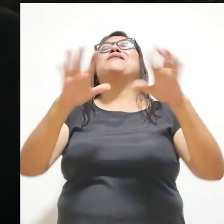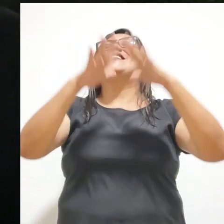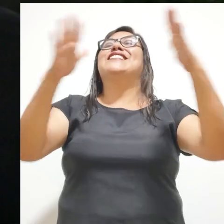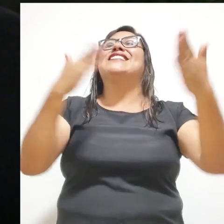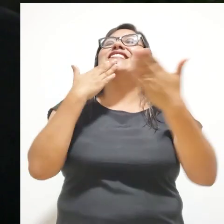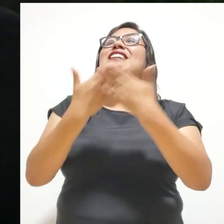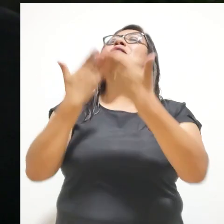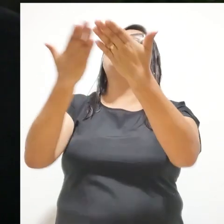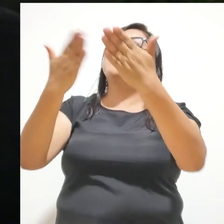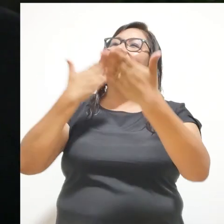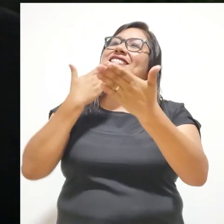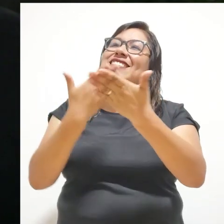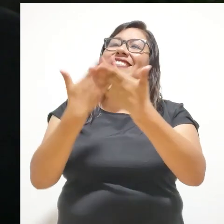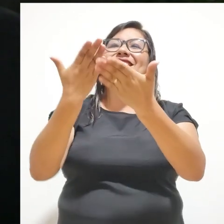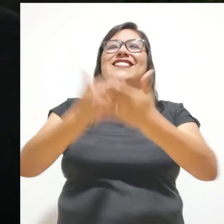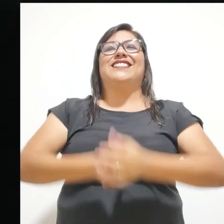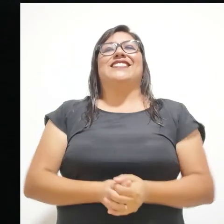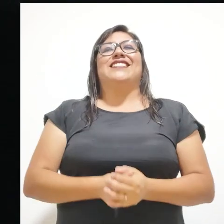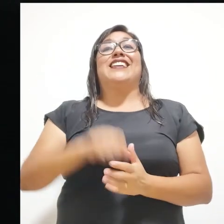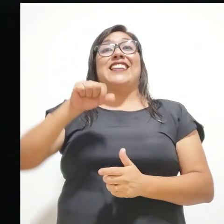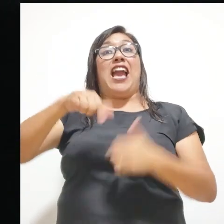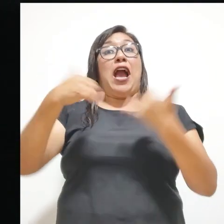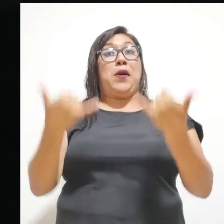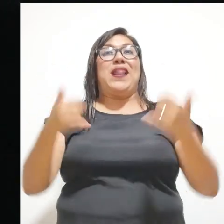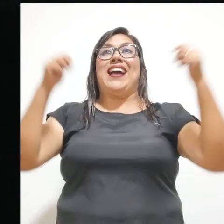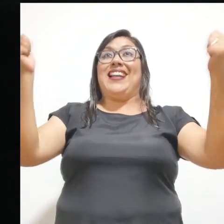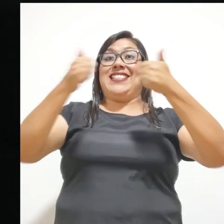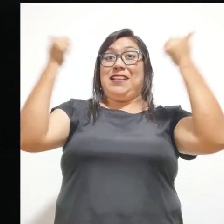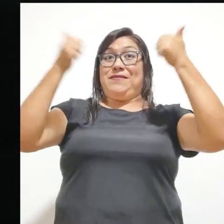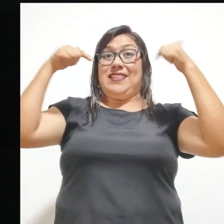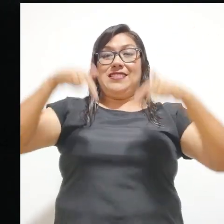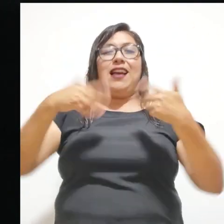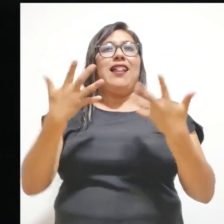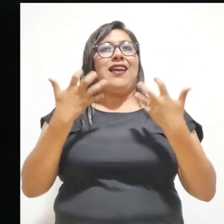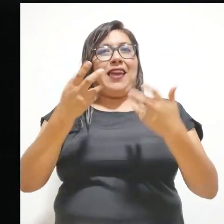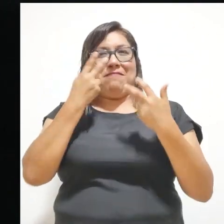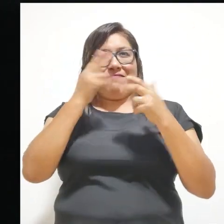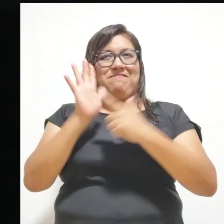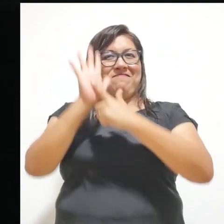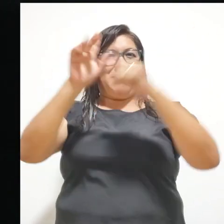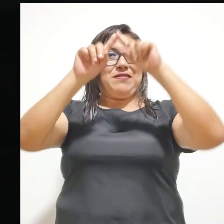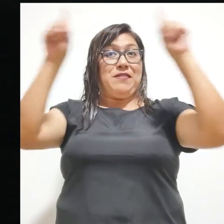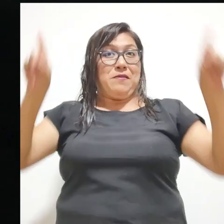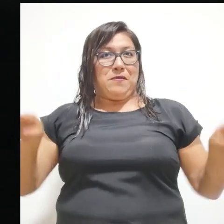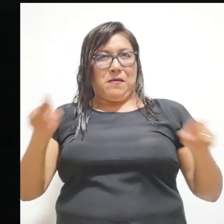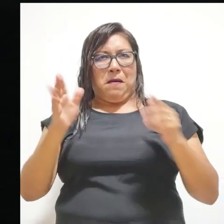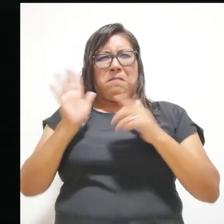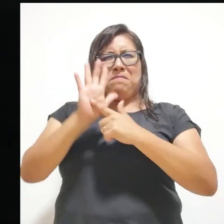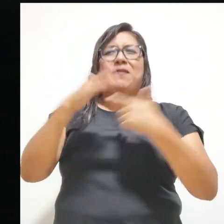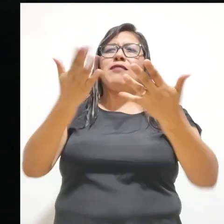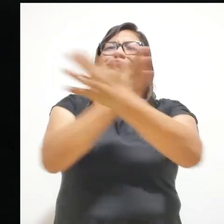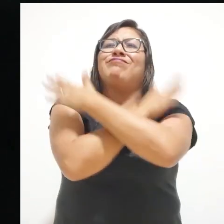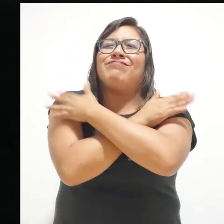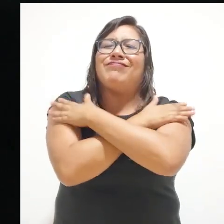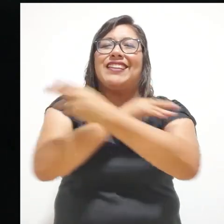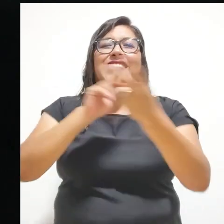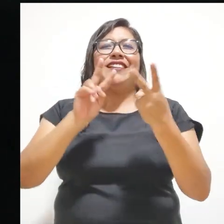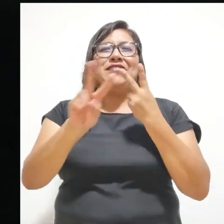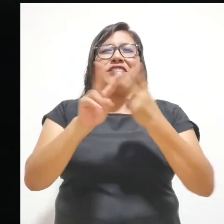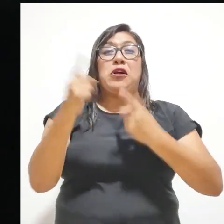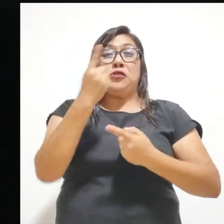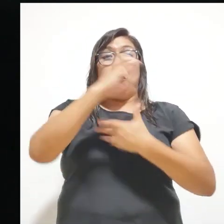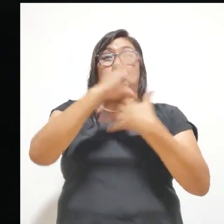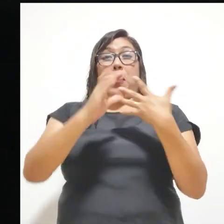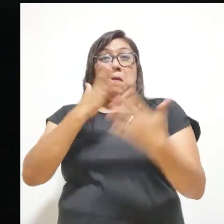oportunidad muchas gracias doctor Ríos muchas gracias y en este aniversario por lo menos a partir de esta pantalla transmitirles el abrazo virtual